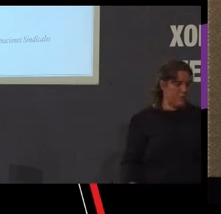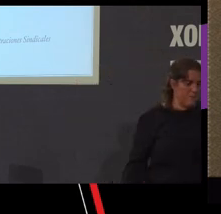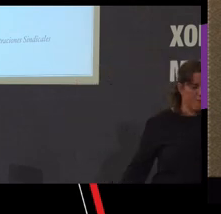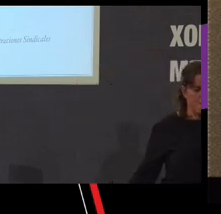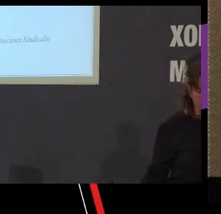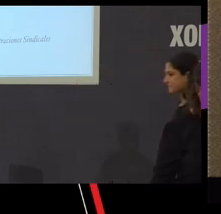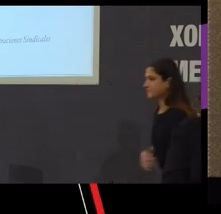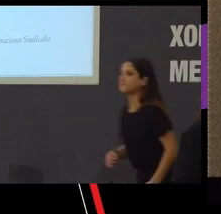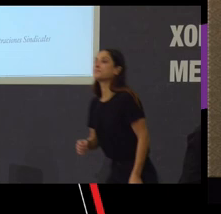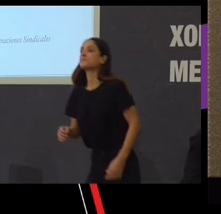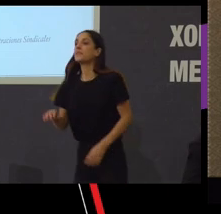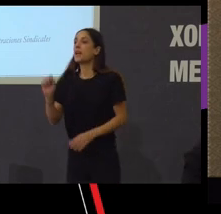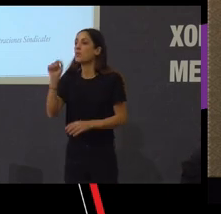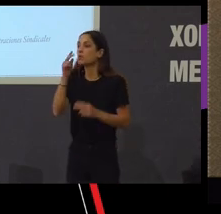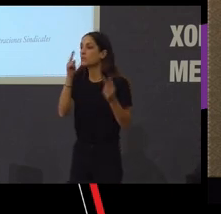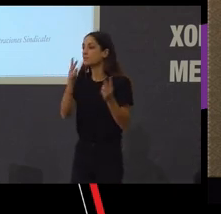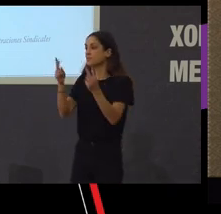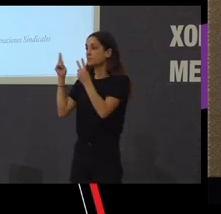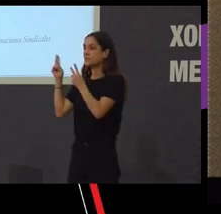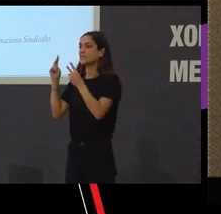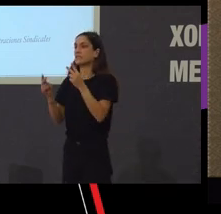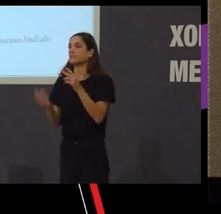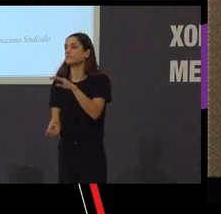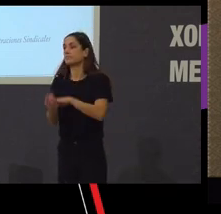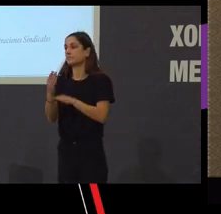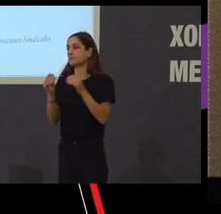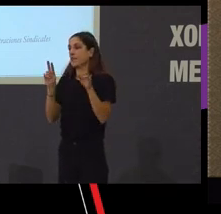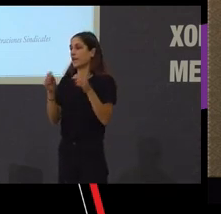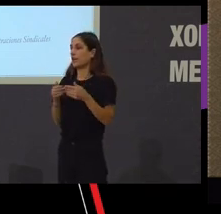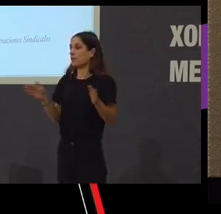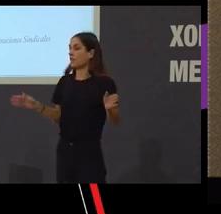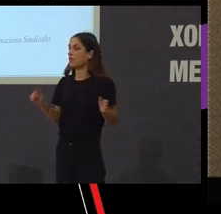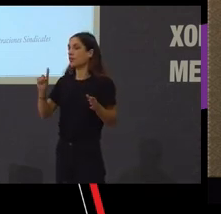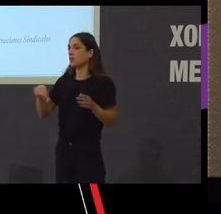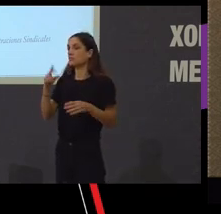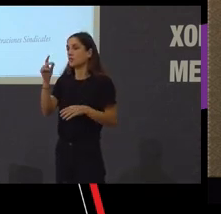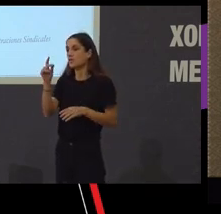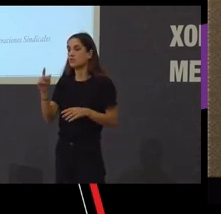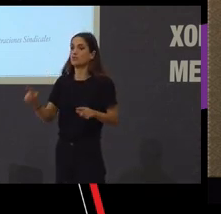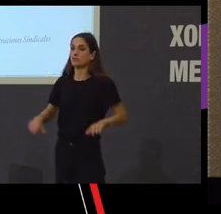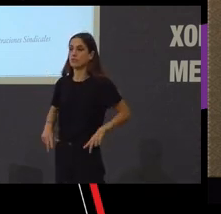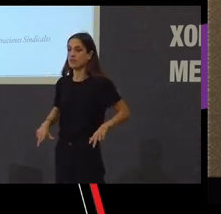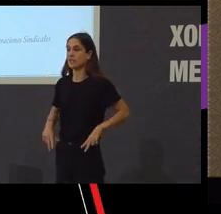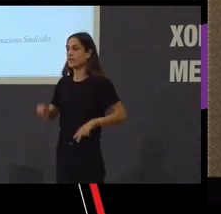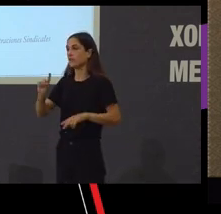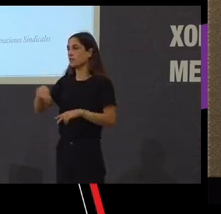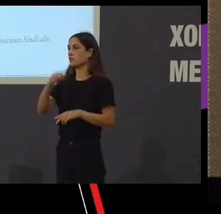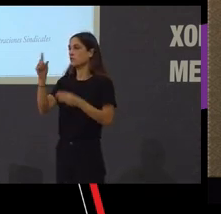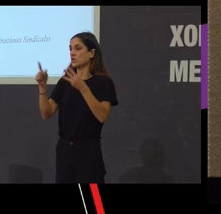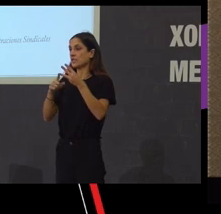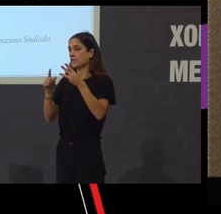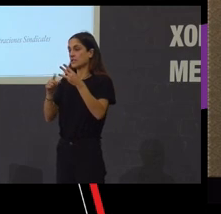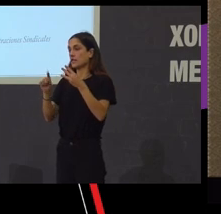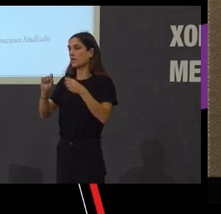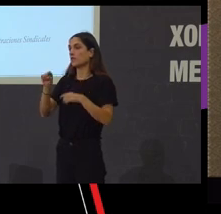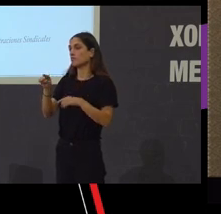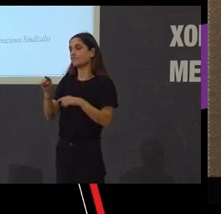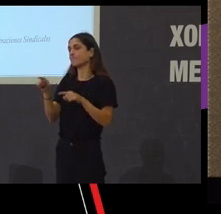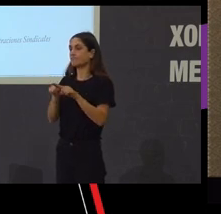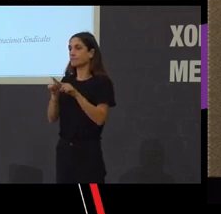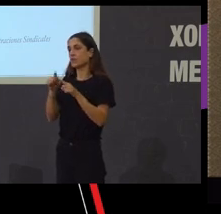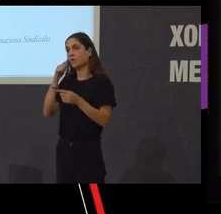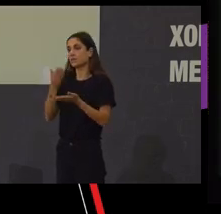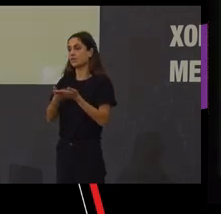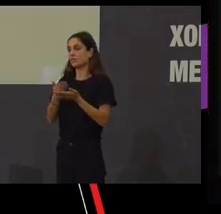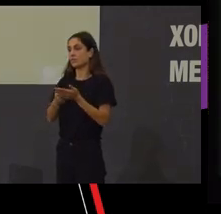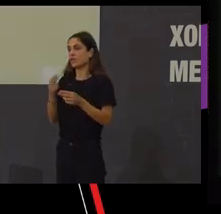desver unha inauguración e desver segundo unha viaxe de coros y danzas argentina e desver terceiro unha demostración sindical si